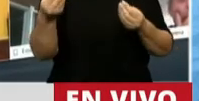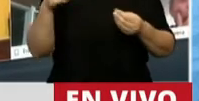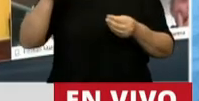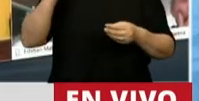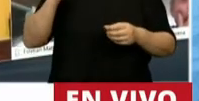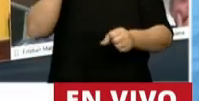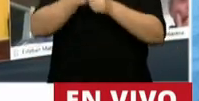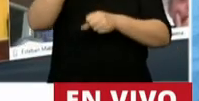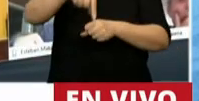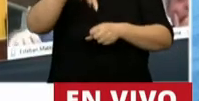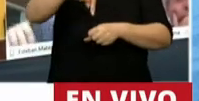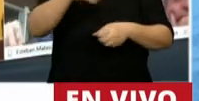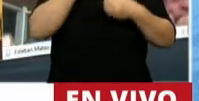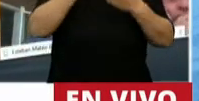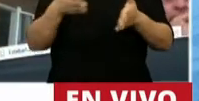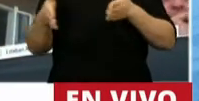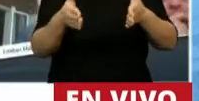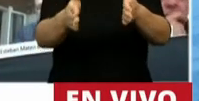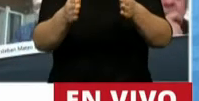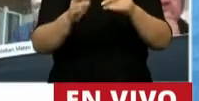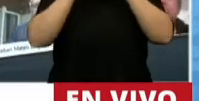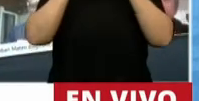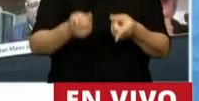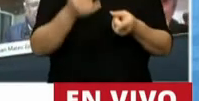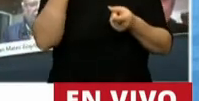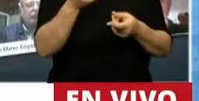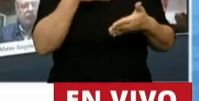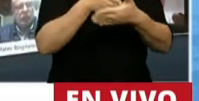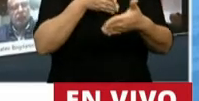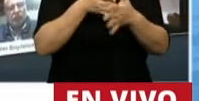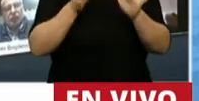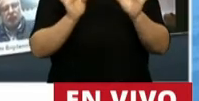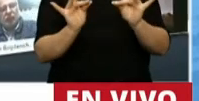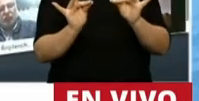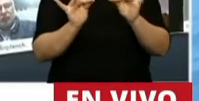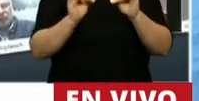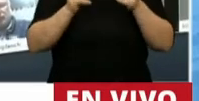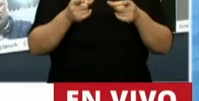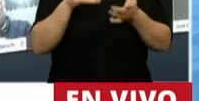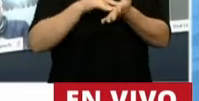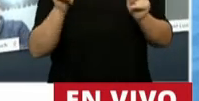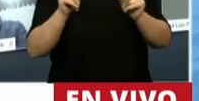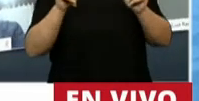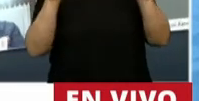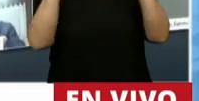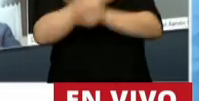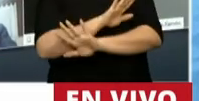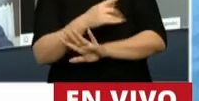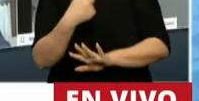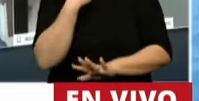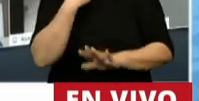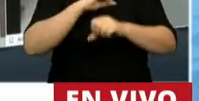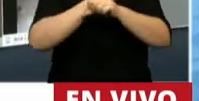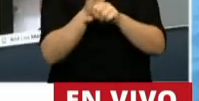hasta hoy, a pesar de los inconvenientes y sobre todo aquellos no previstos como esta pandemia que nos afecta.